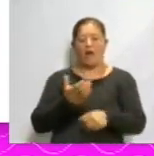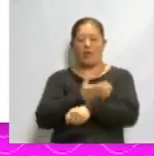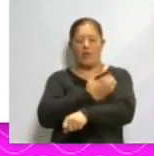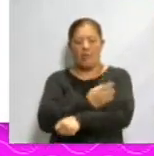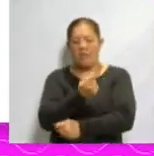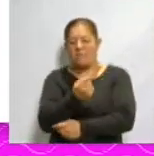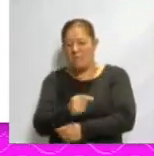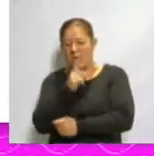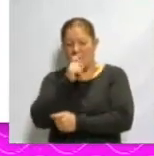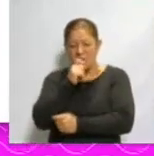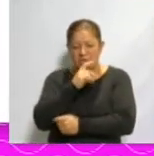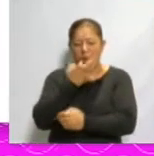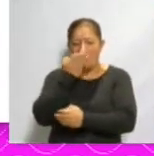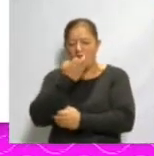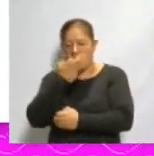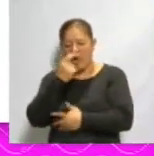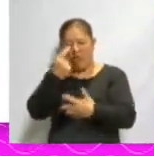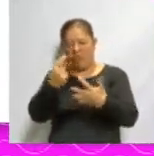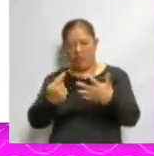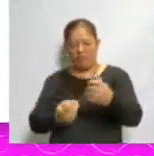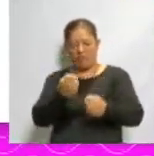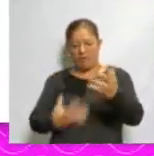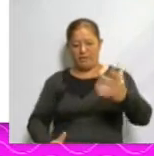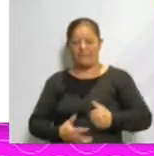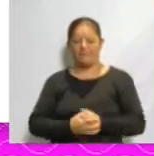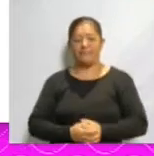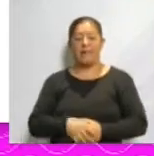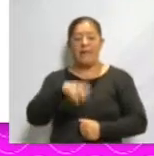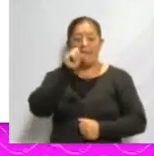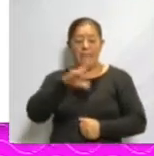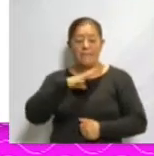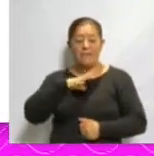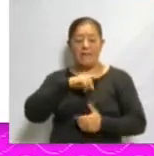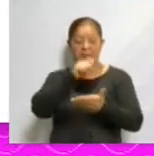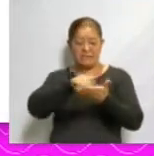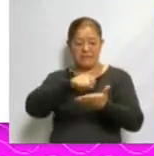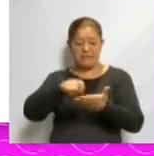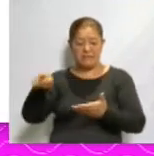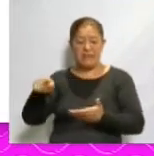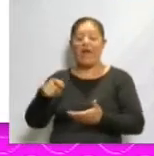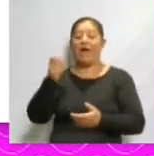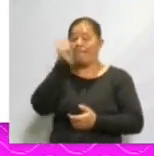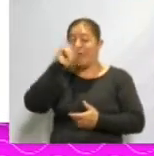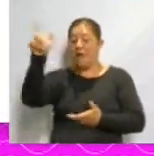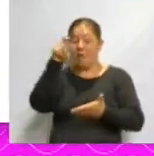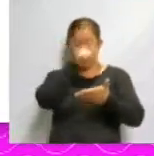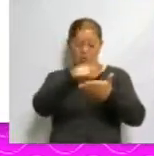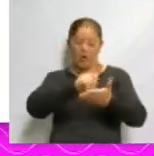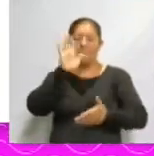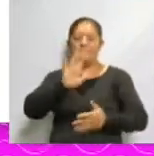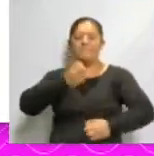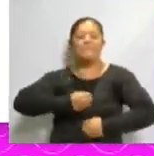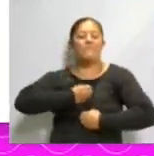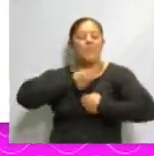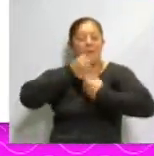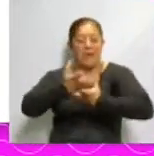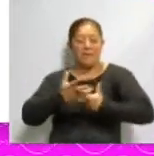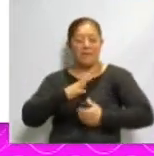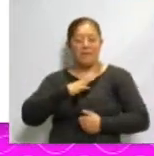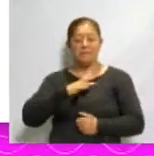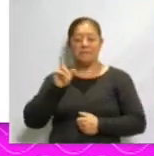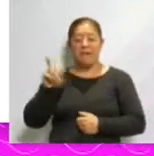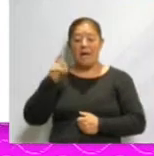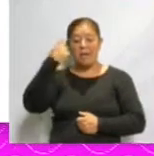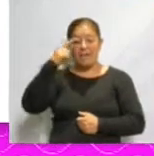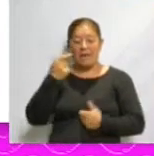water, candles, among others. We also write the famous calaveras that are clever, humorous poems that pop fun of the living.